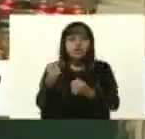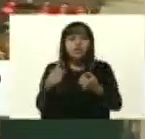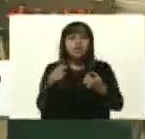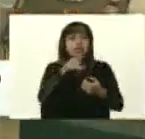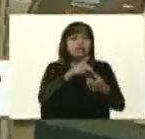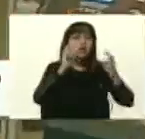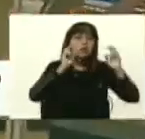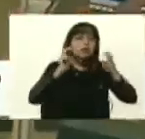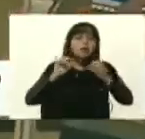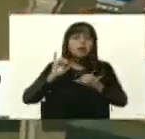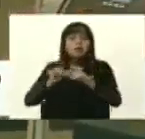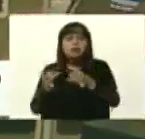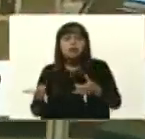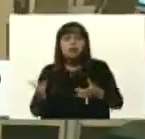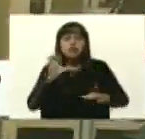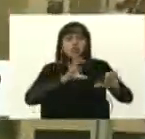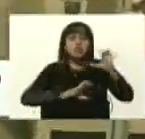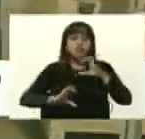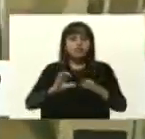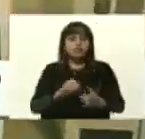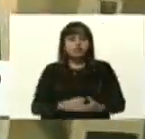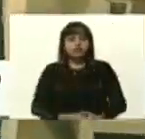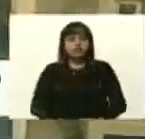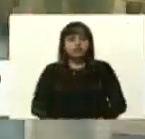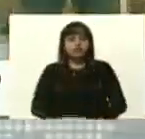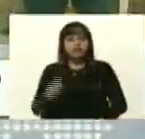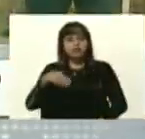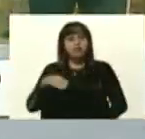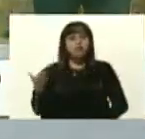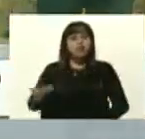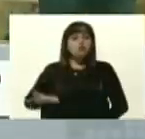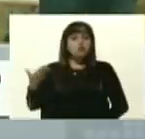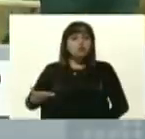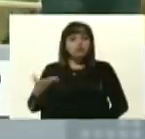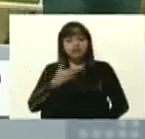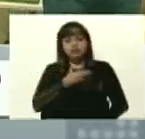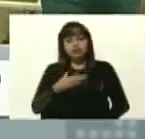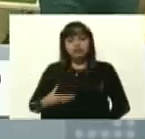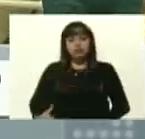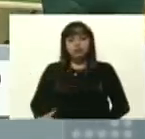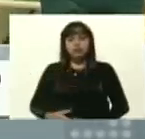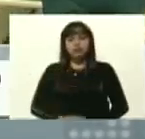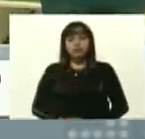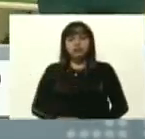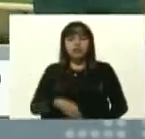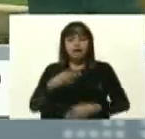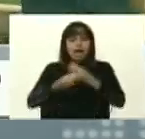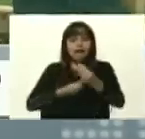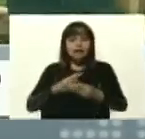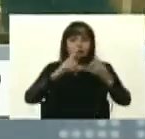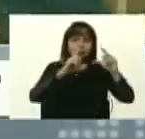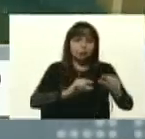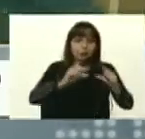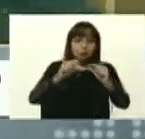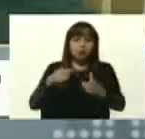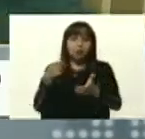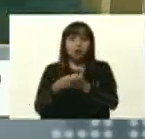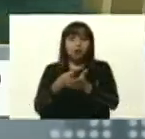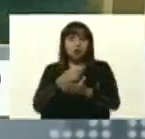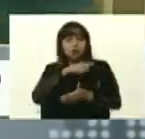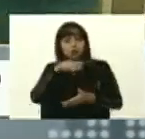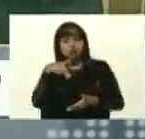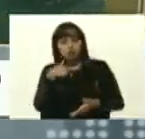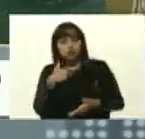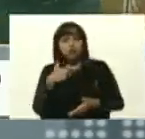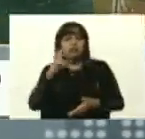de ingenieros, científicos, y algo muy importante también, presidente, un ahorro, que, bueno, nosotros más allá de